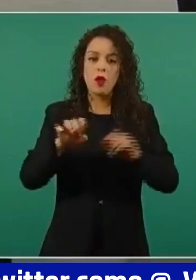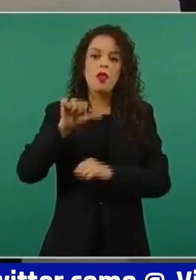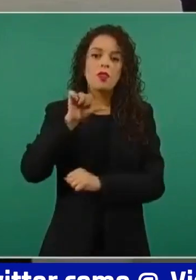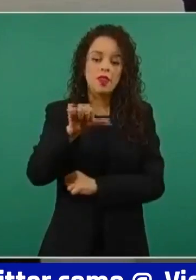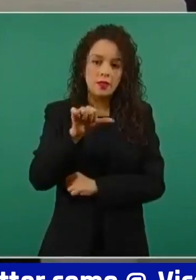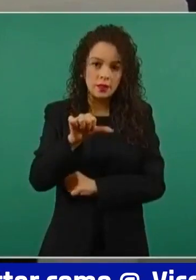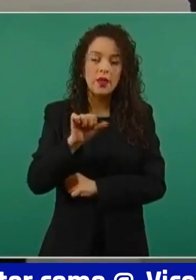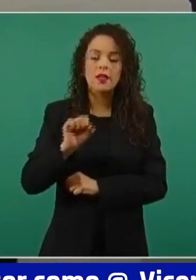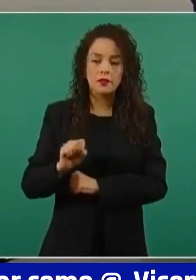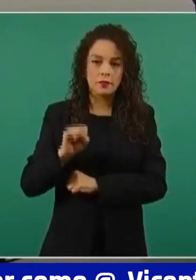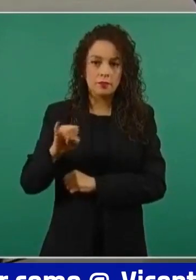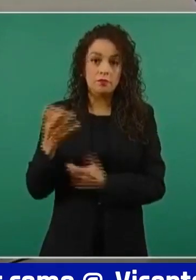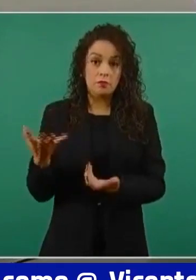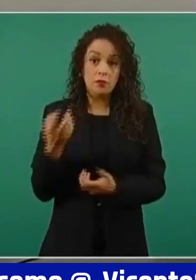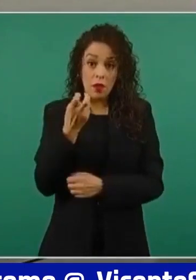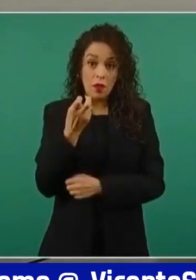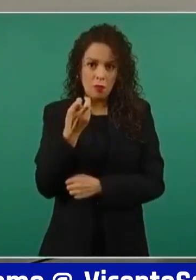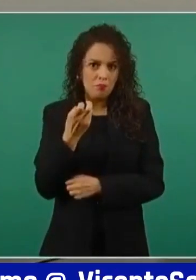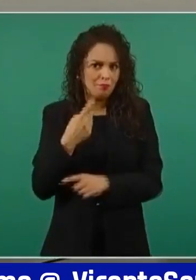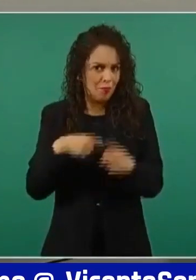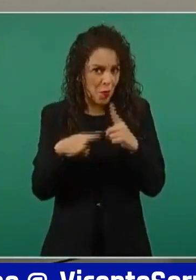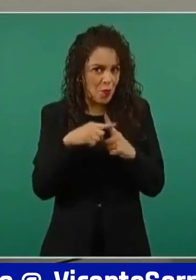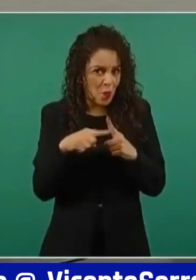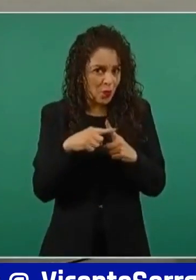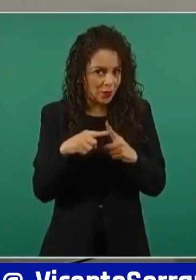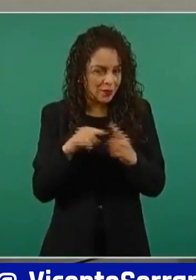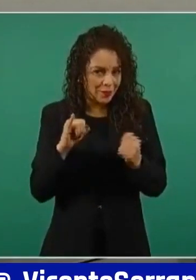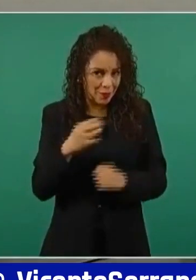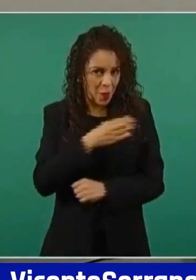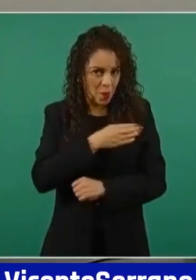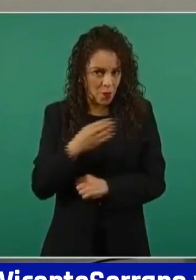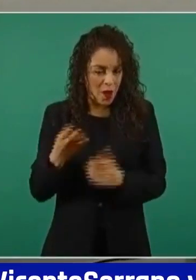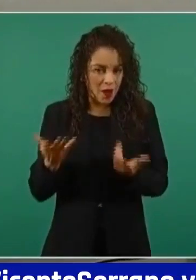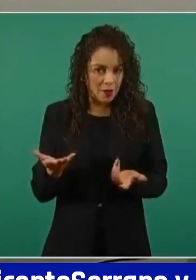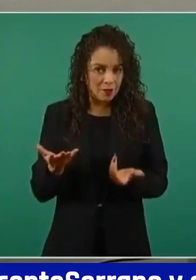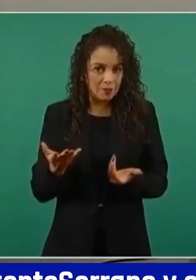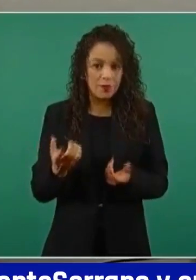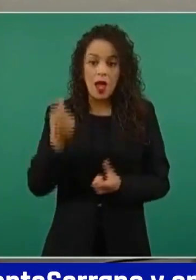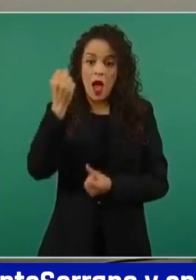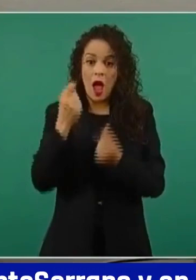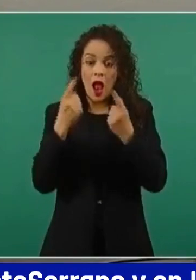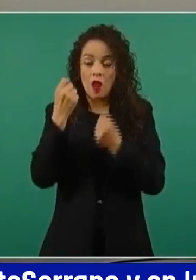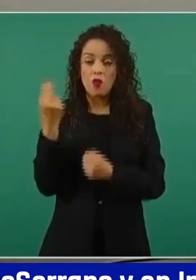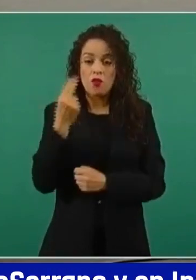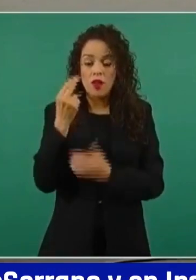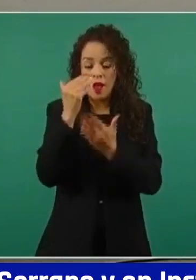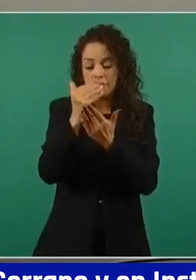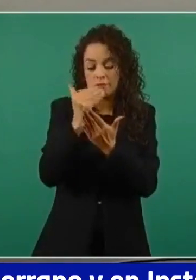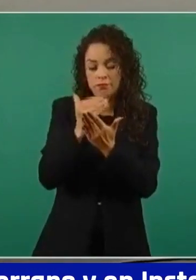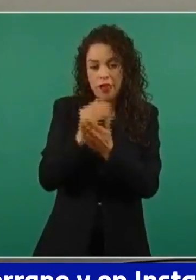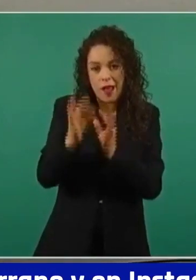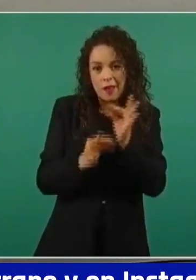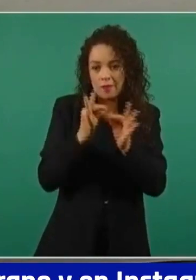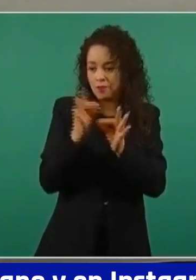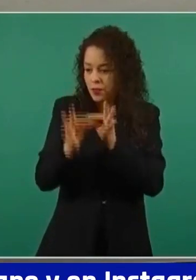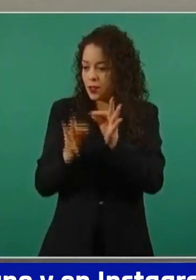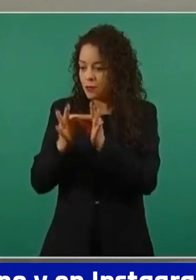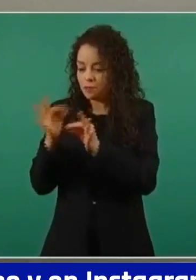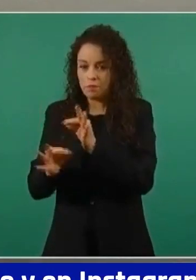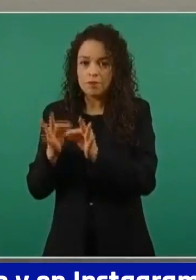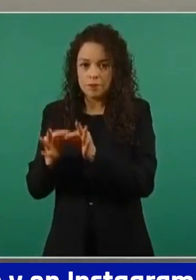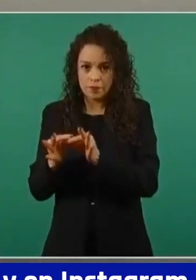que es una buena solución. Tenemos que cumplir algunos requisitos, pero lo que va a suceder